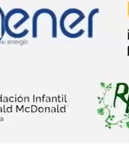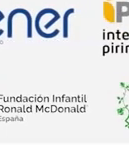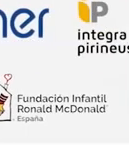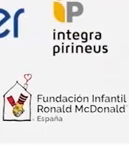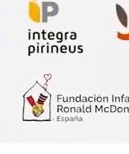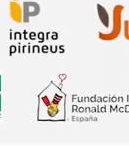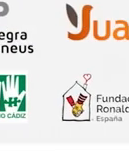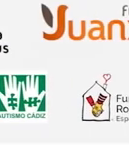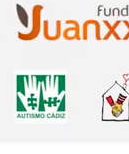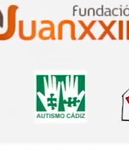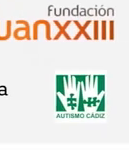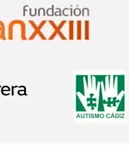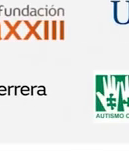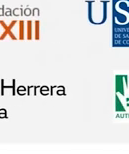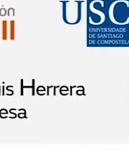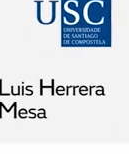beneficiadas.